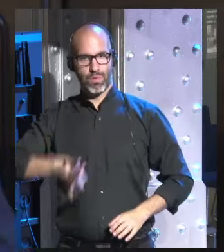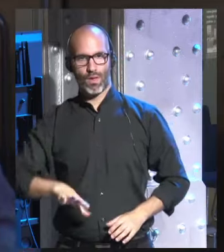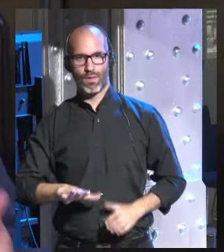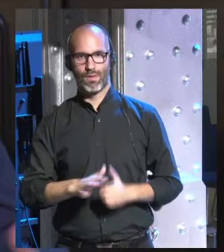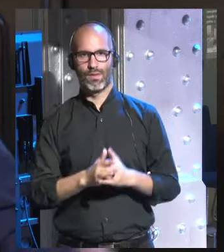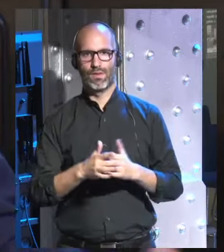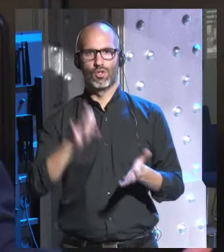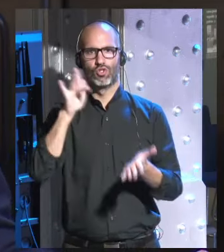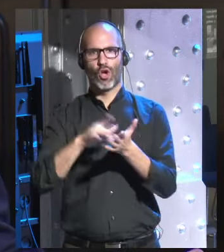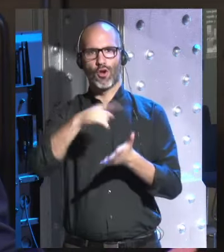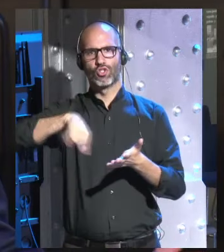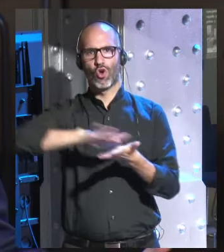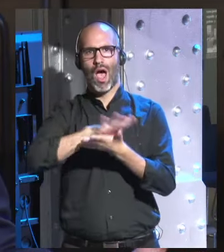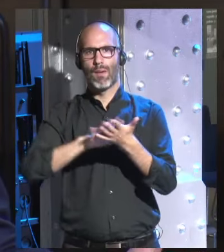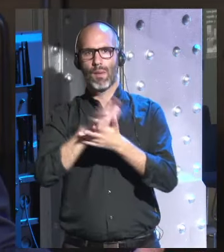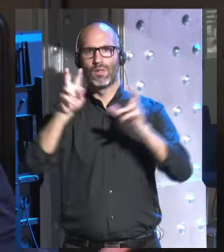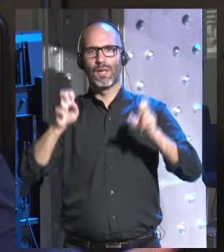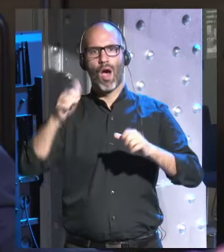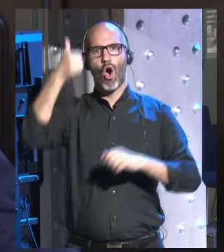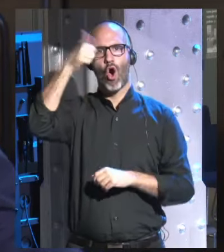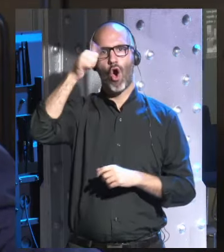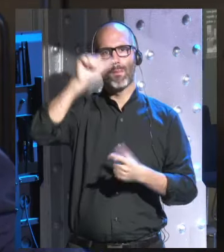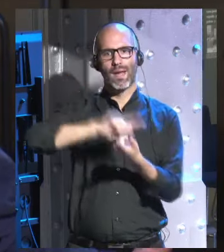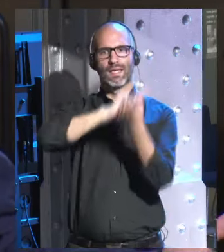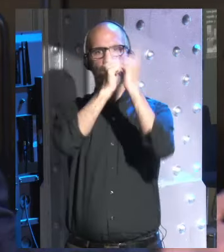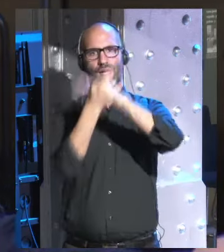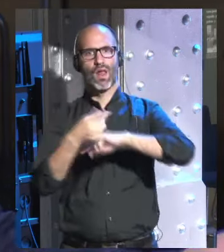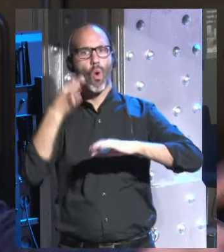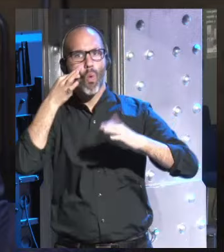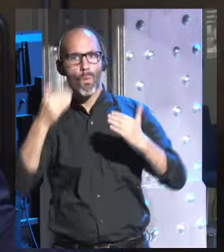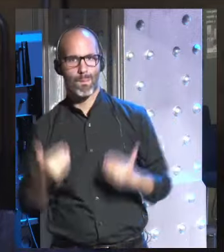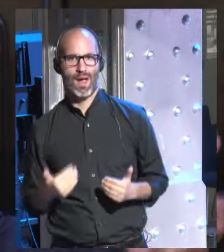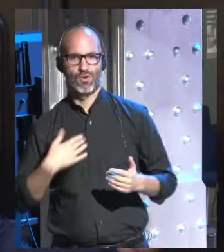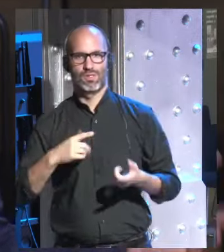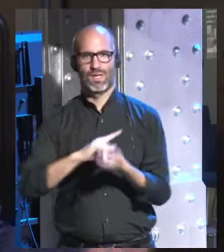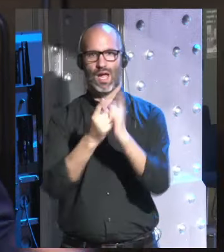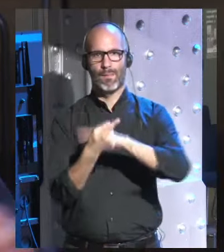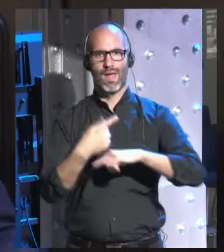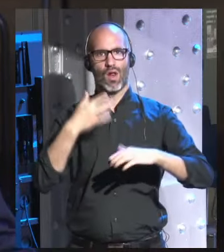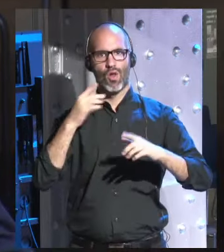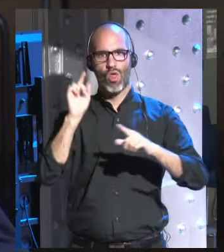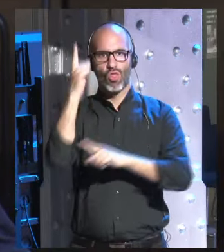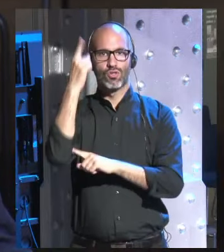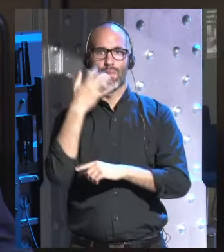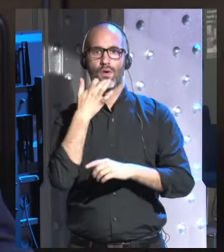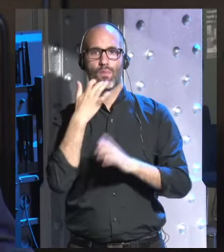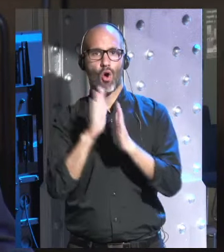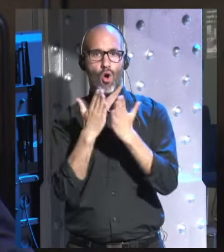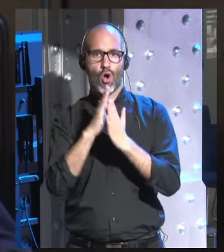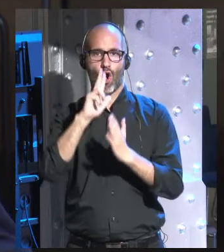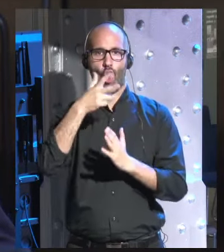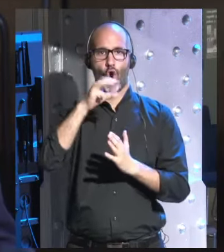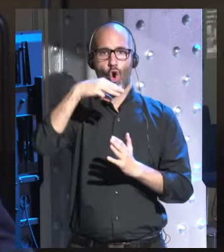cuando hablamos de hombres que se vuelven humanos que se convierten en dioses homo deus el